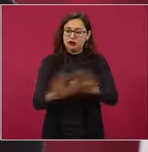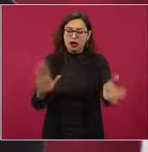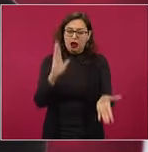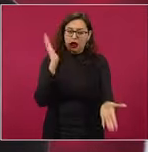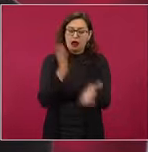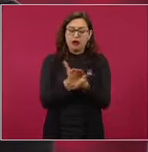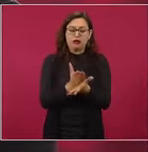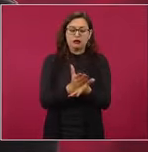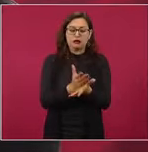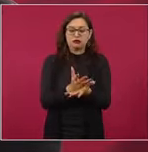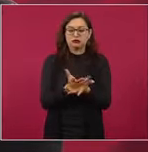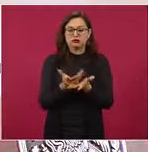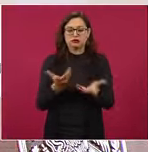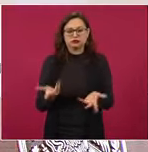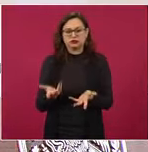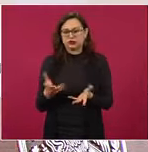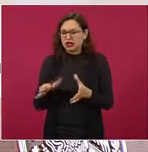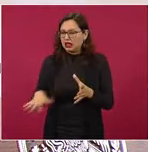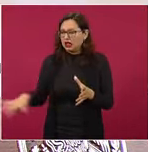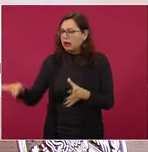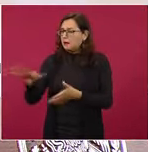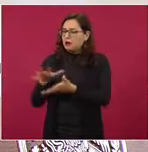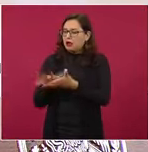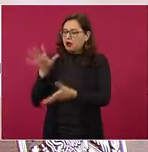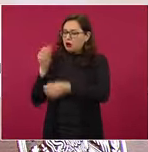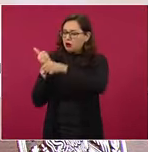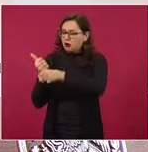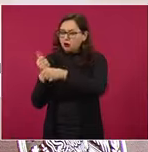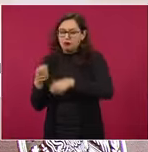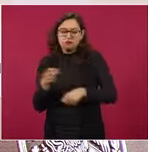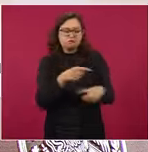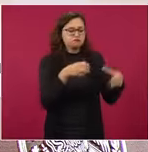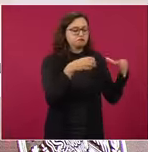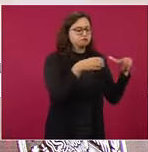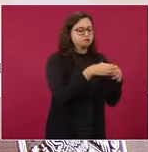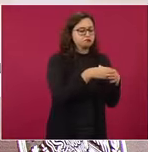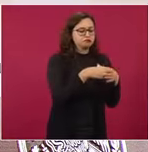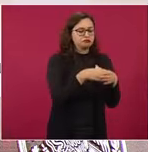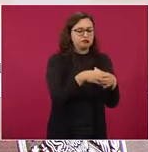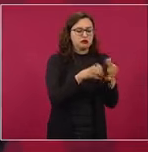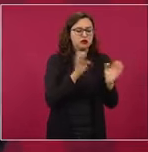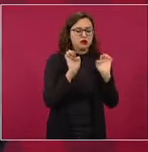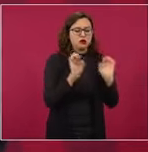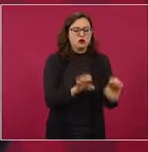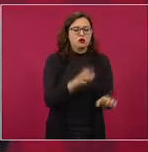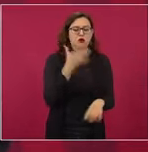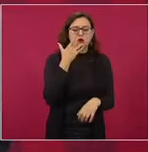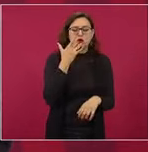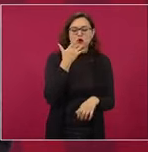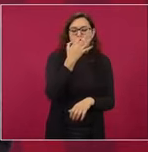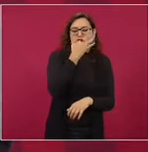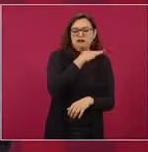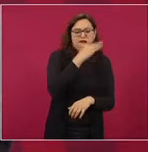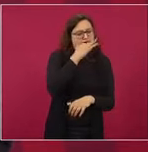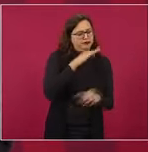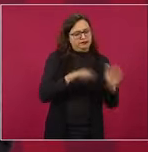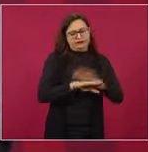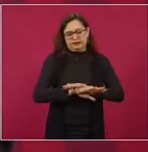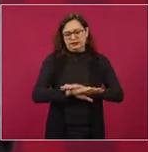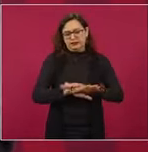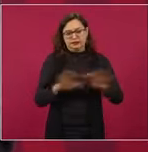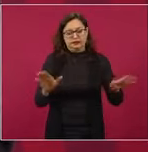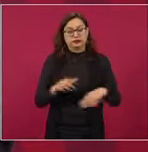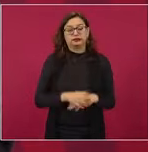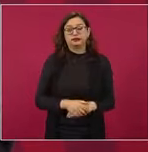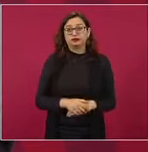o fiestas, decía, porque escribió el poema en 1950, más o